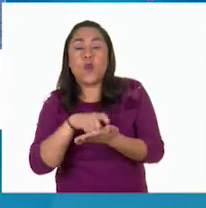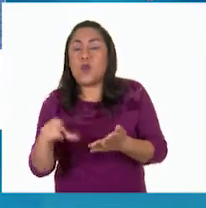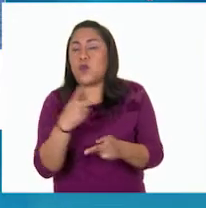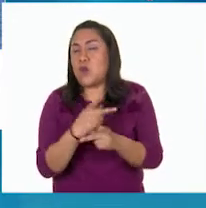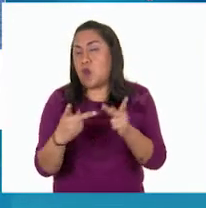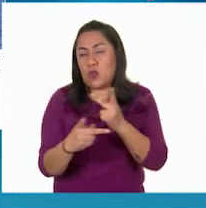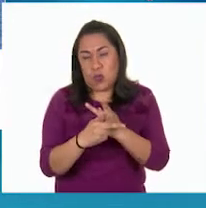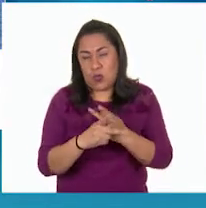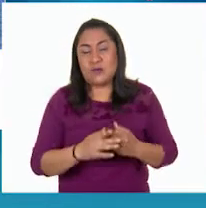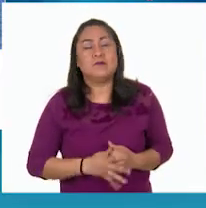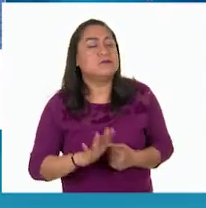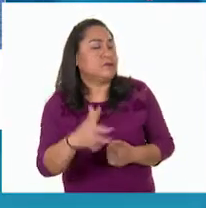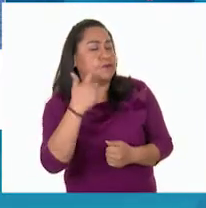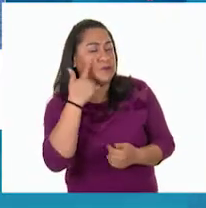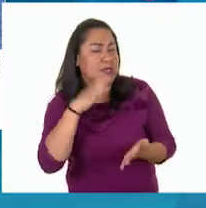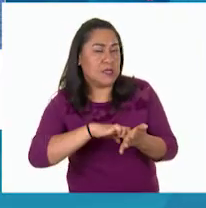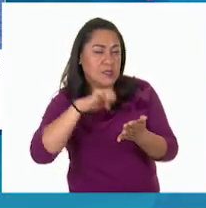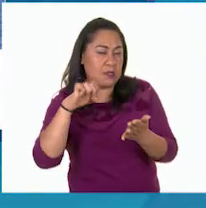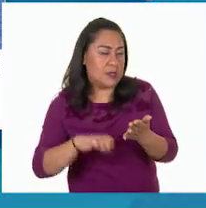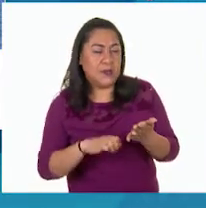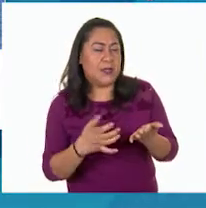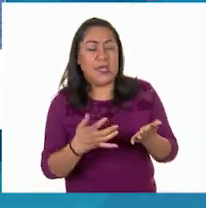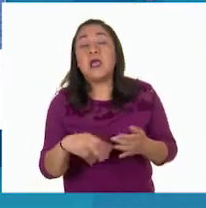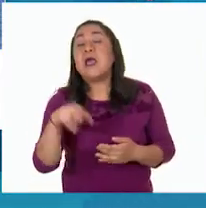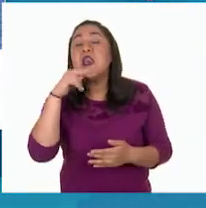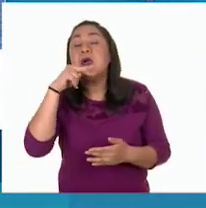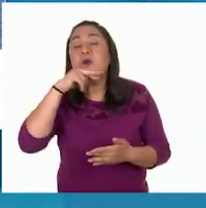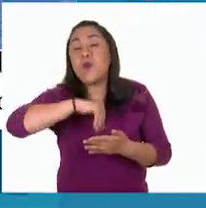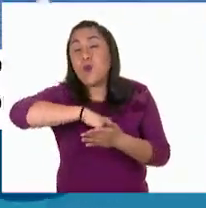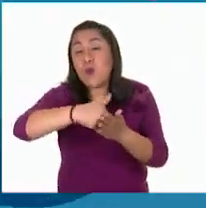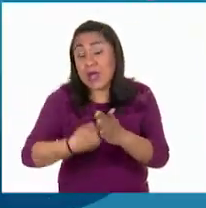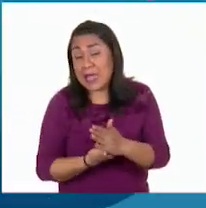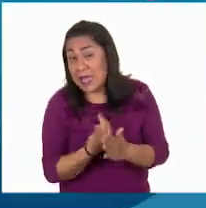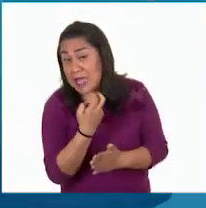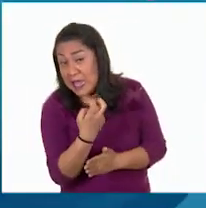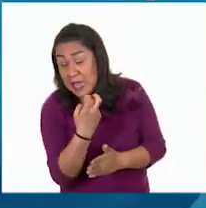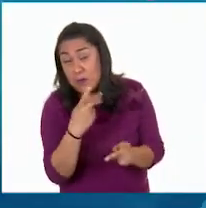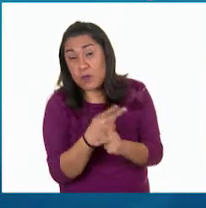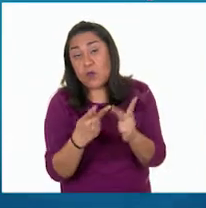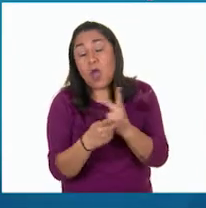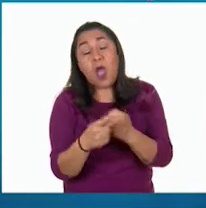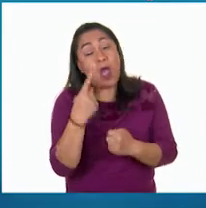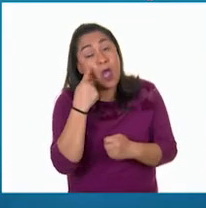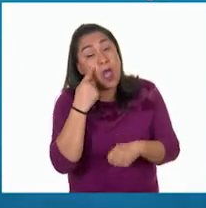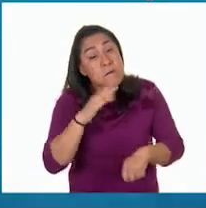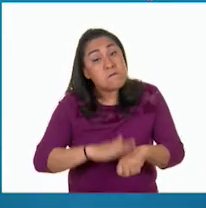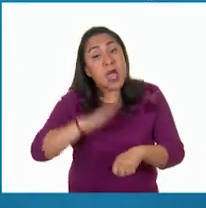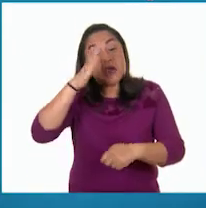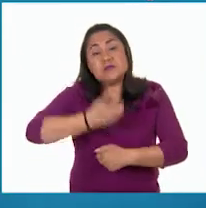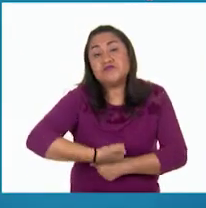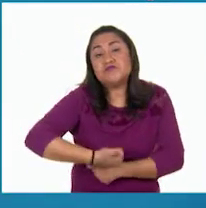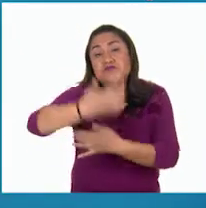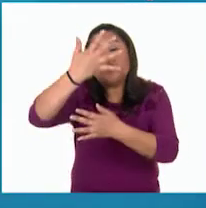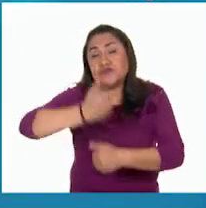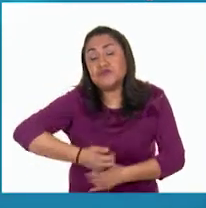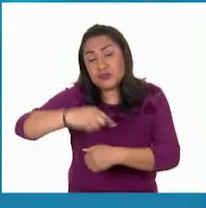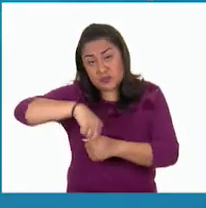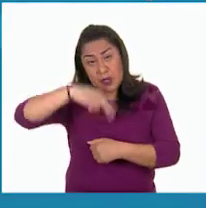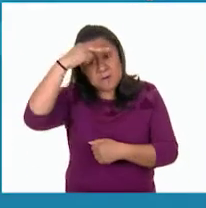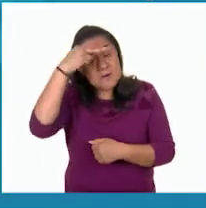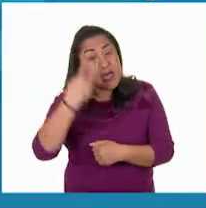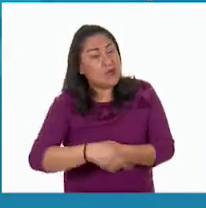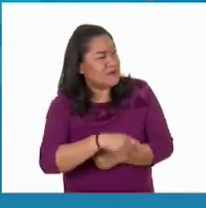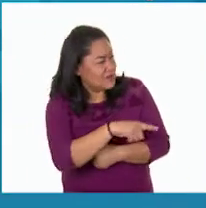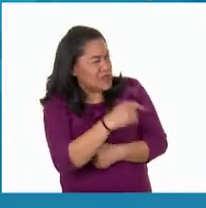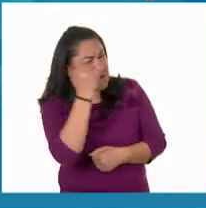Pongamos un ejemplo. El aguacate es uno de los productos que más exporta México. Imagínate,